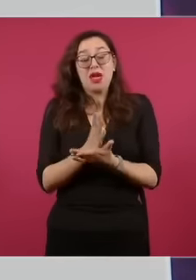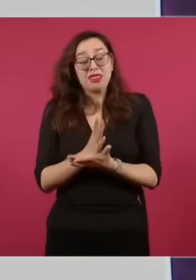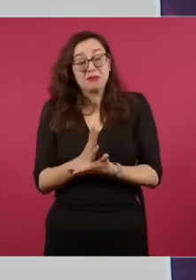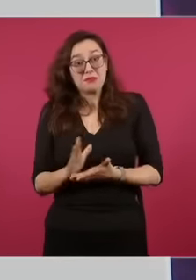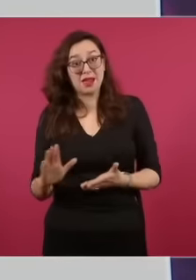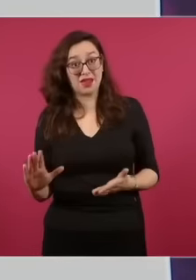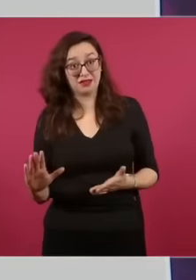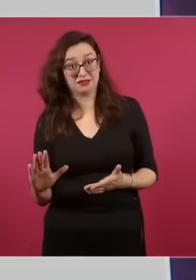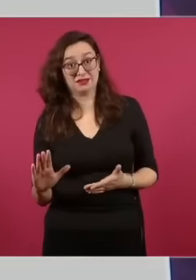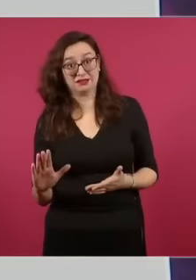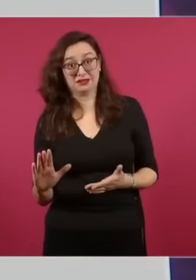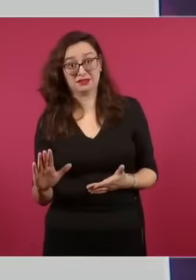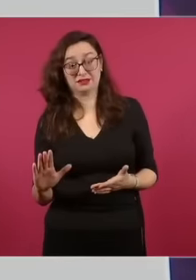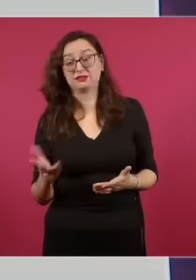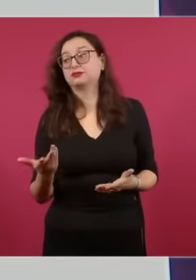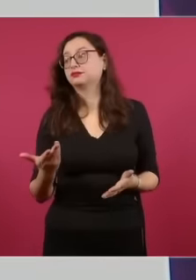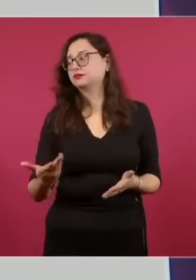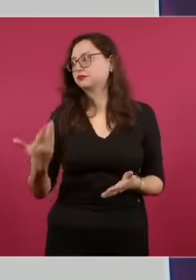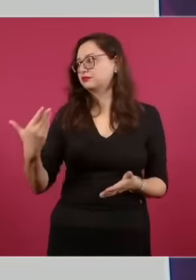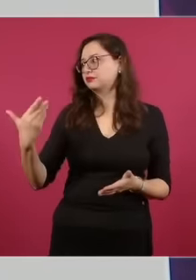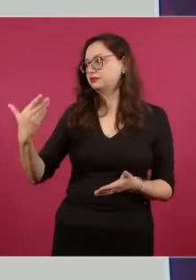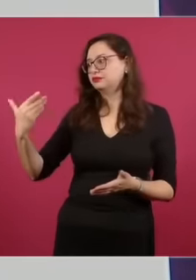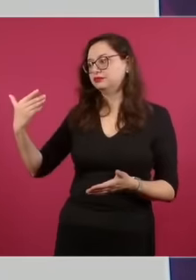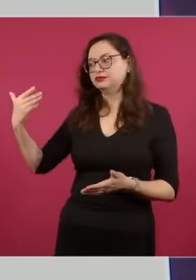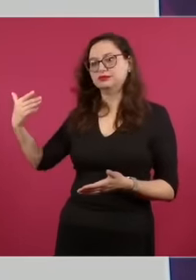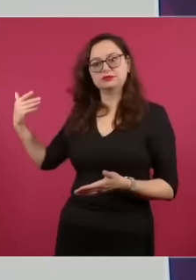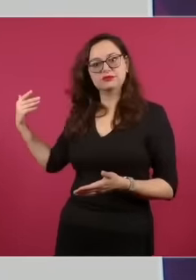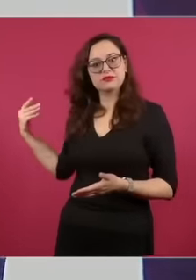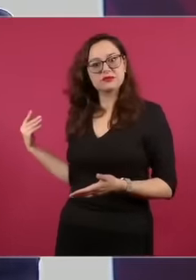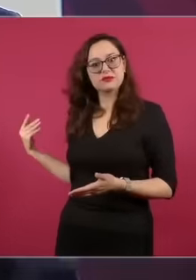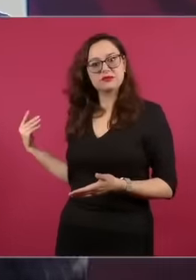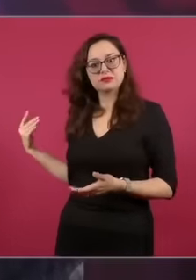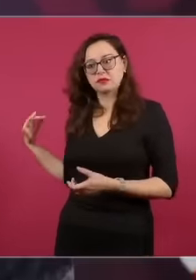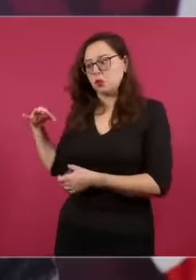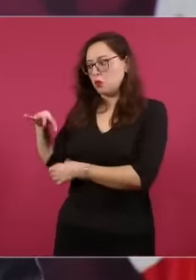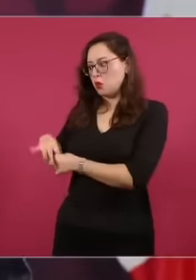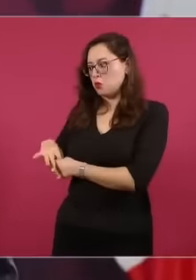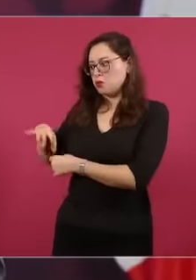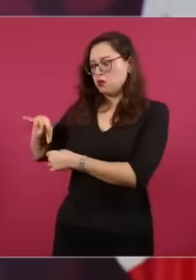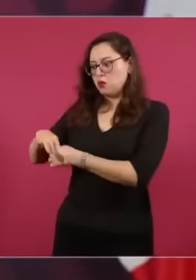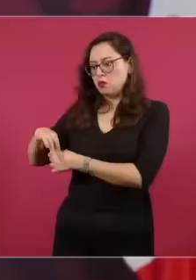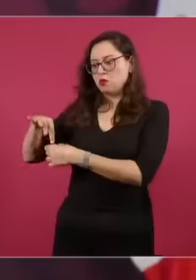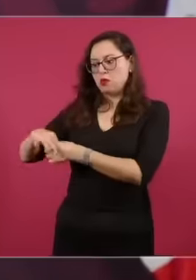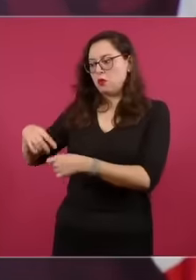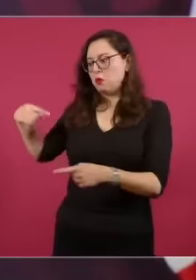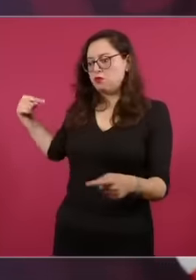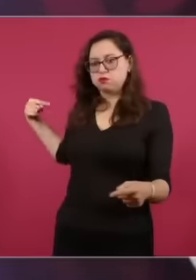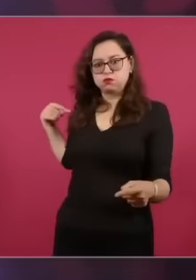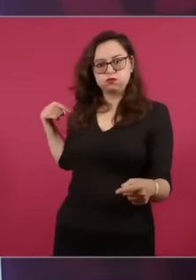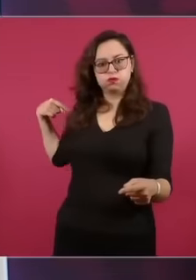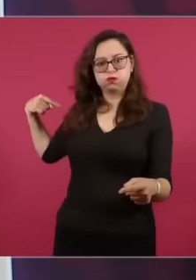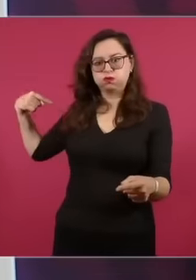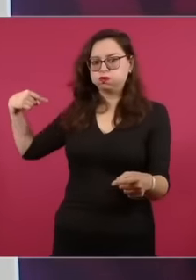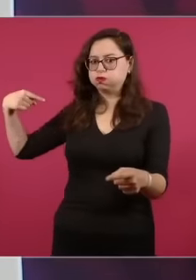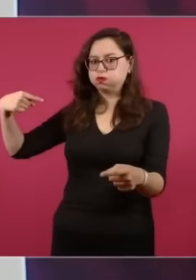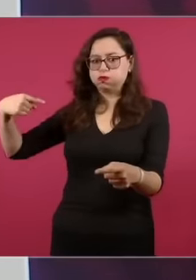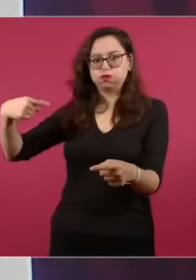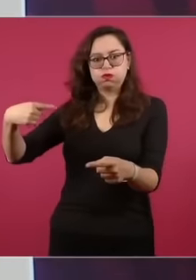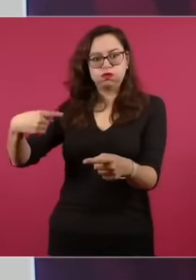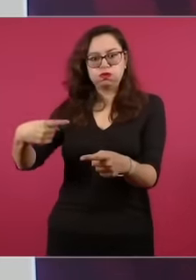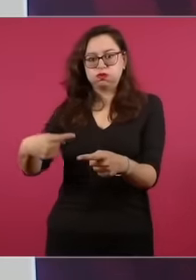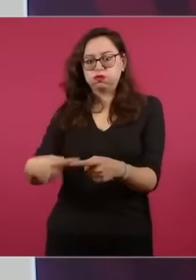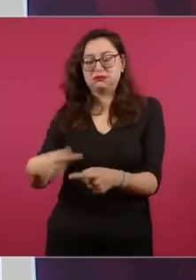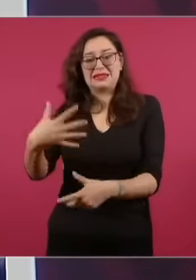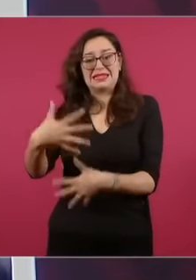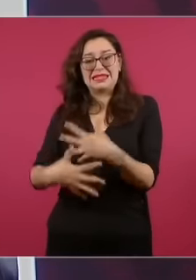de que ya se habían dividido se habían distribuido los plurinominales desde